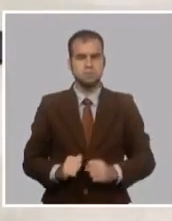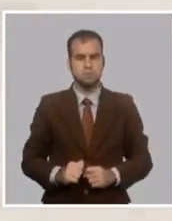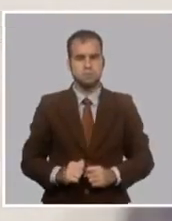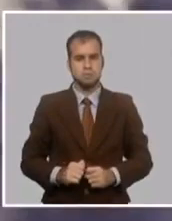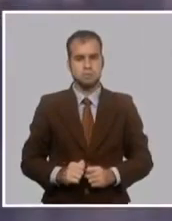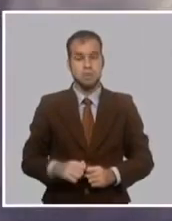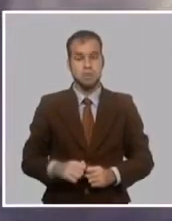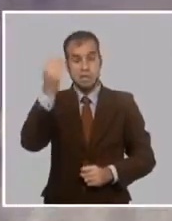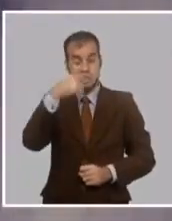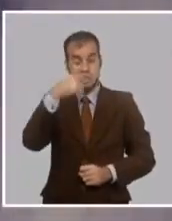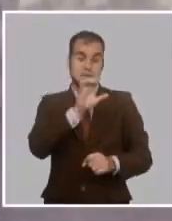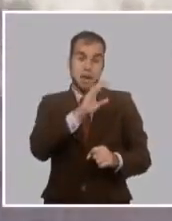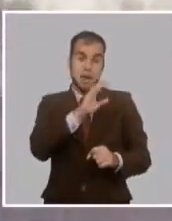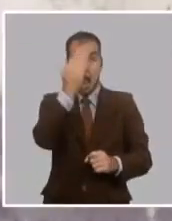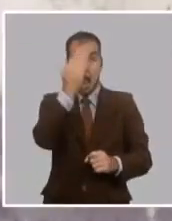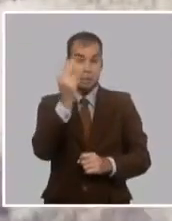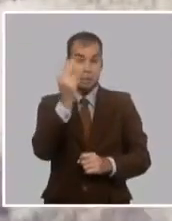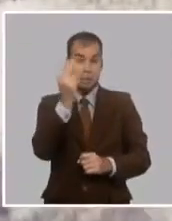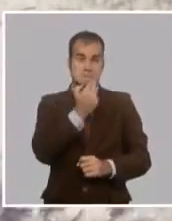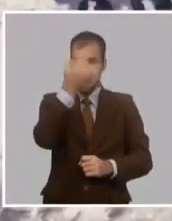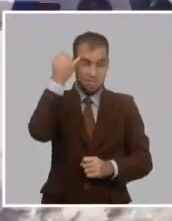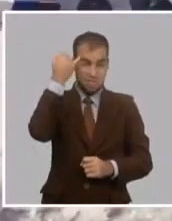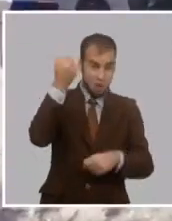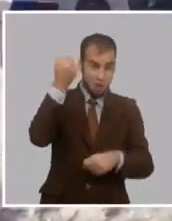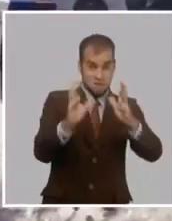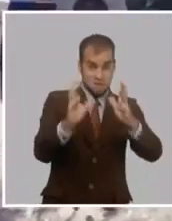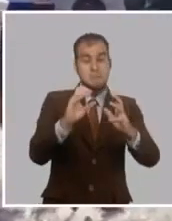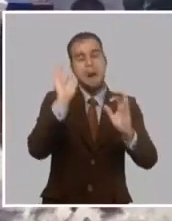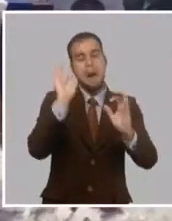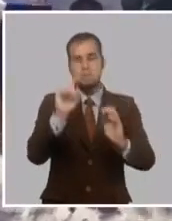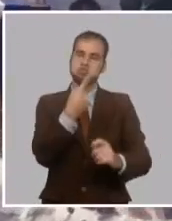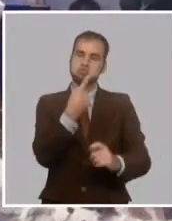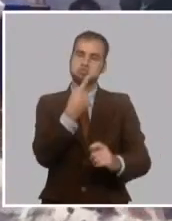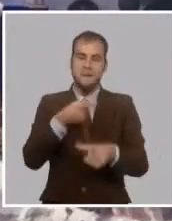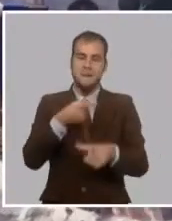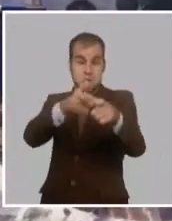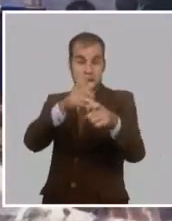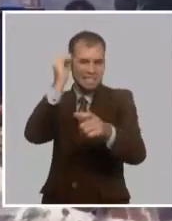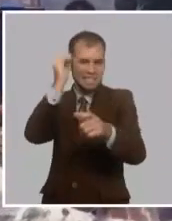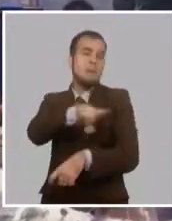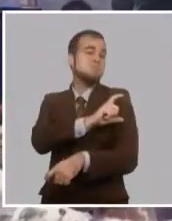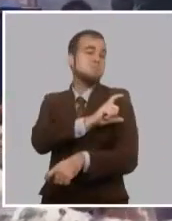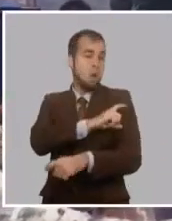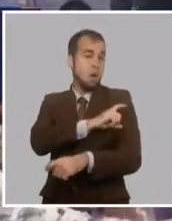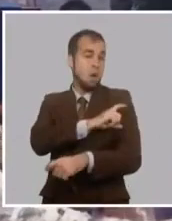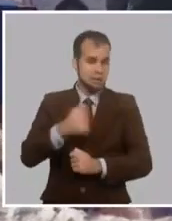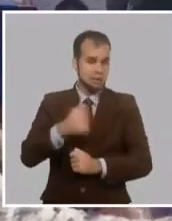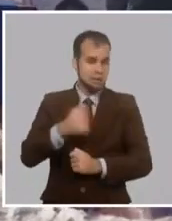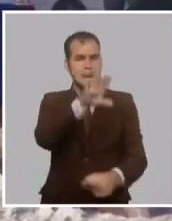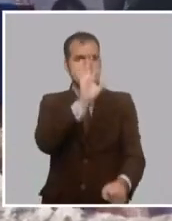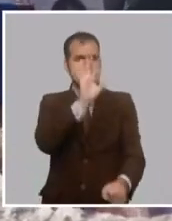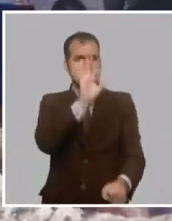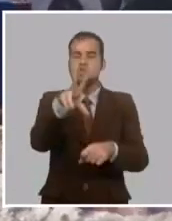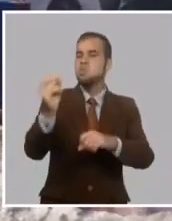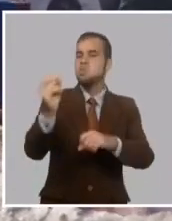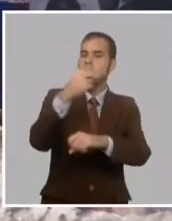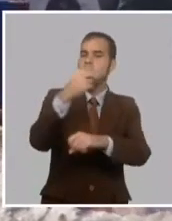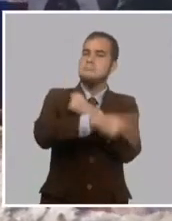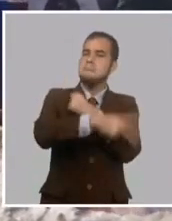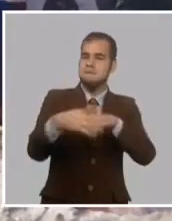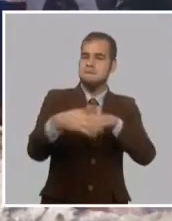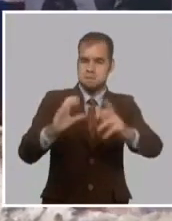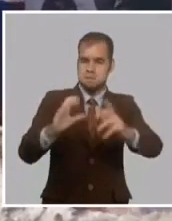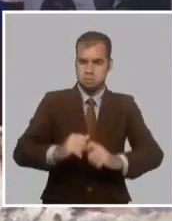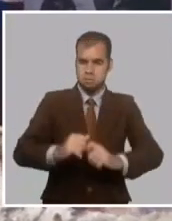asalto al cuartel Moncada. Sobre el pensamiento martiano se erigió y fundamentó un proyecto del nuevo país. La